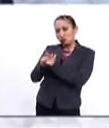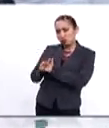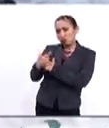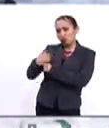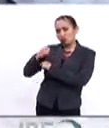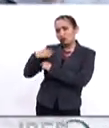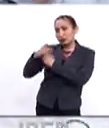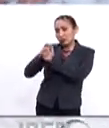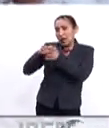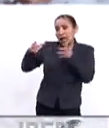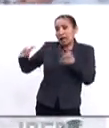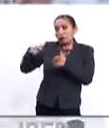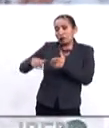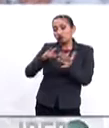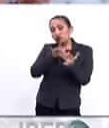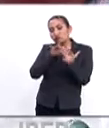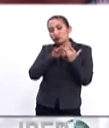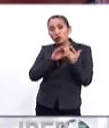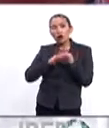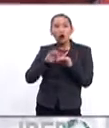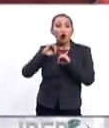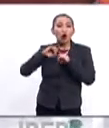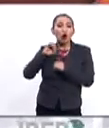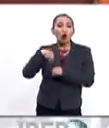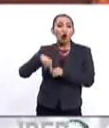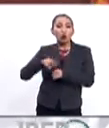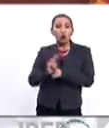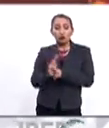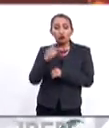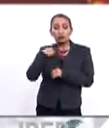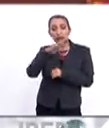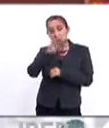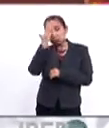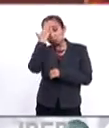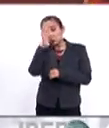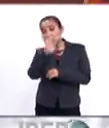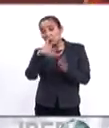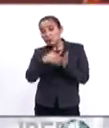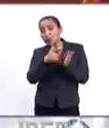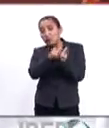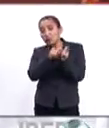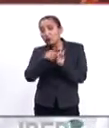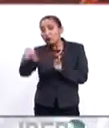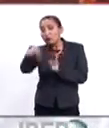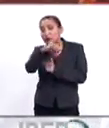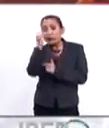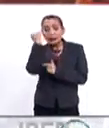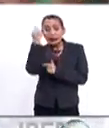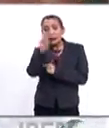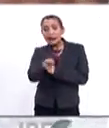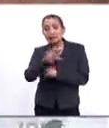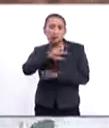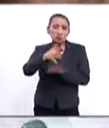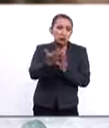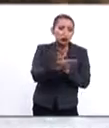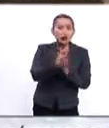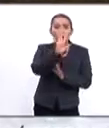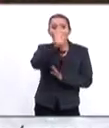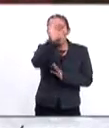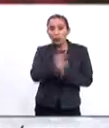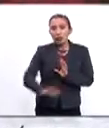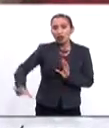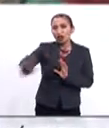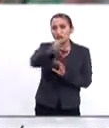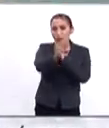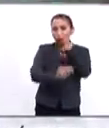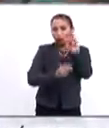dominantes con los que interactúan. La Organización de las Naciones Unidas reconoce 5.000 grupos indígenas que representan alrededor del 5%